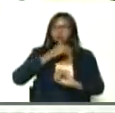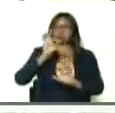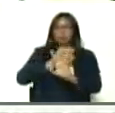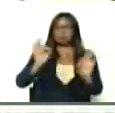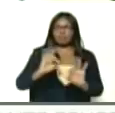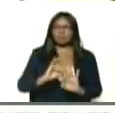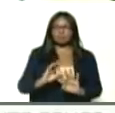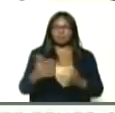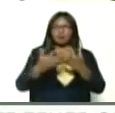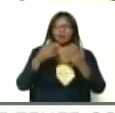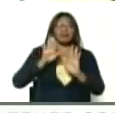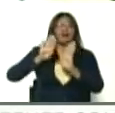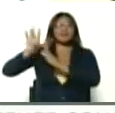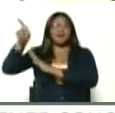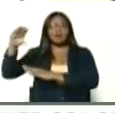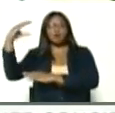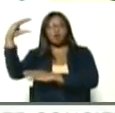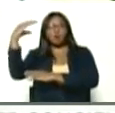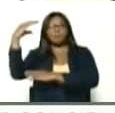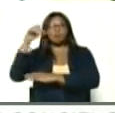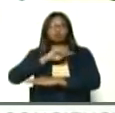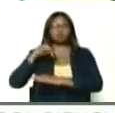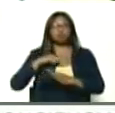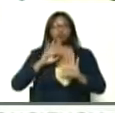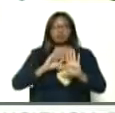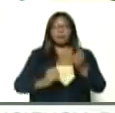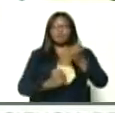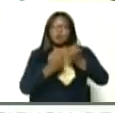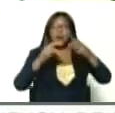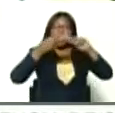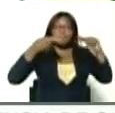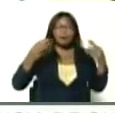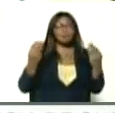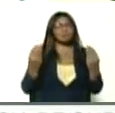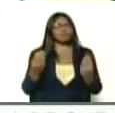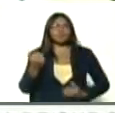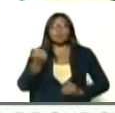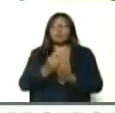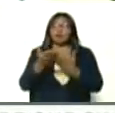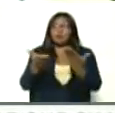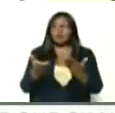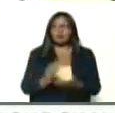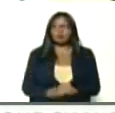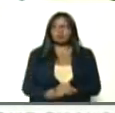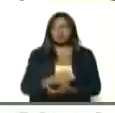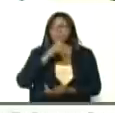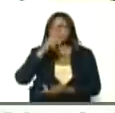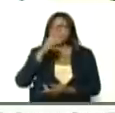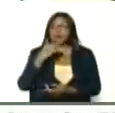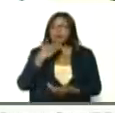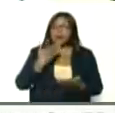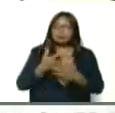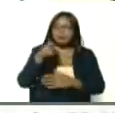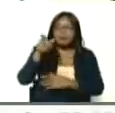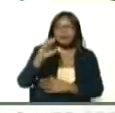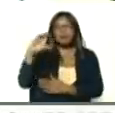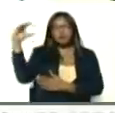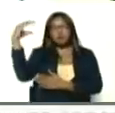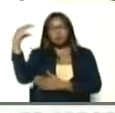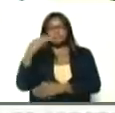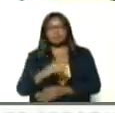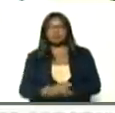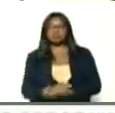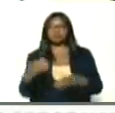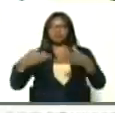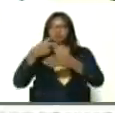esa es la guerra, ellos allá, ya hemos contribuido, a la paz, y bien malagradecidos, que son, de paso, esa